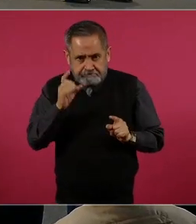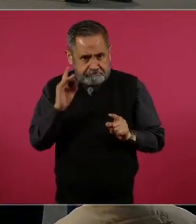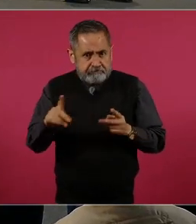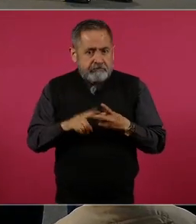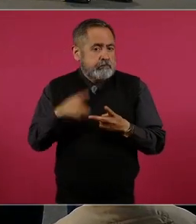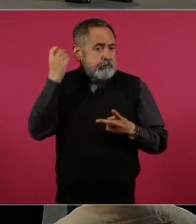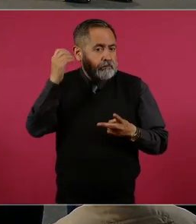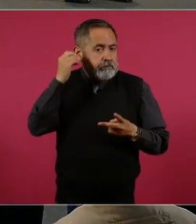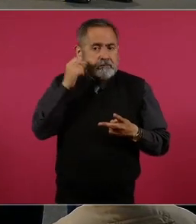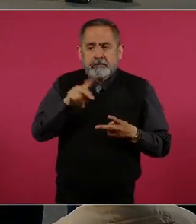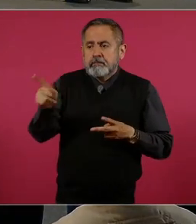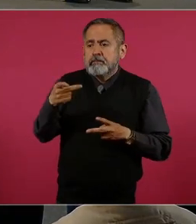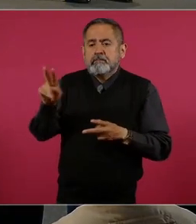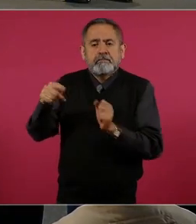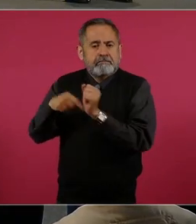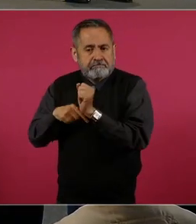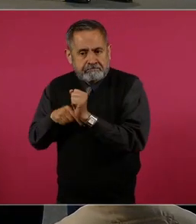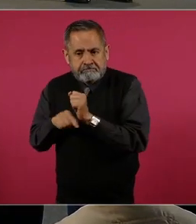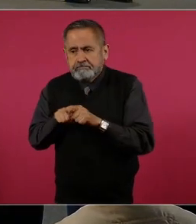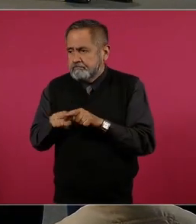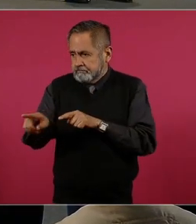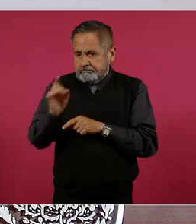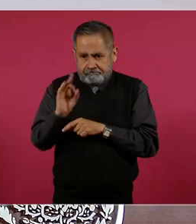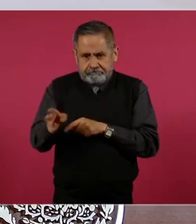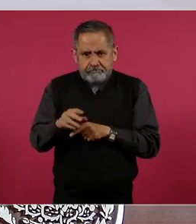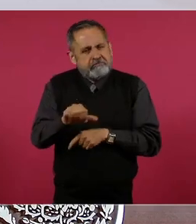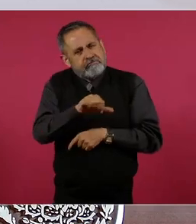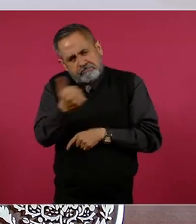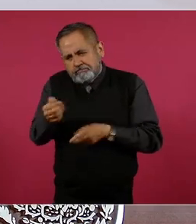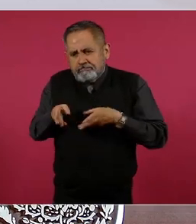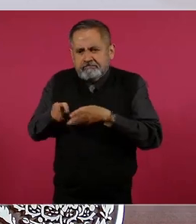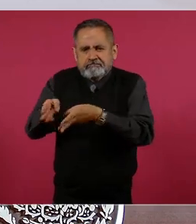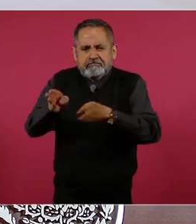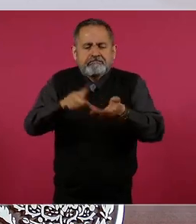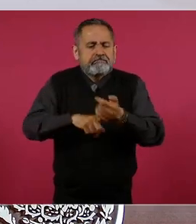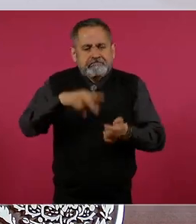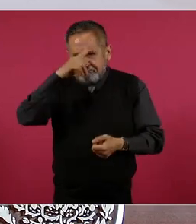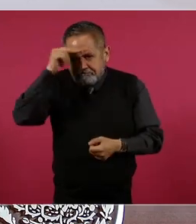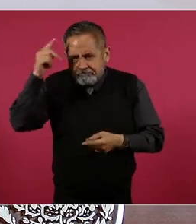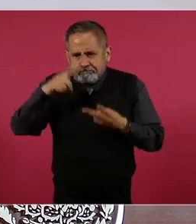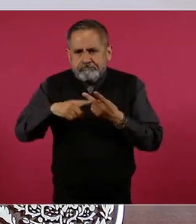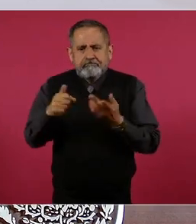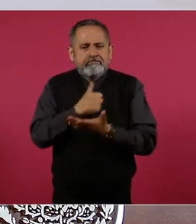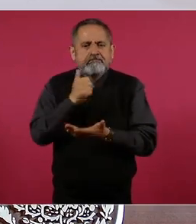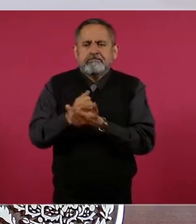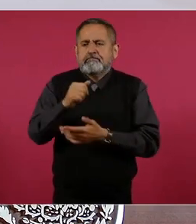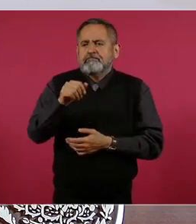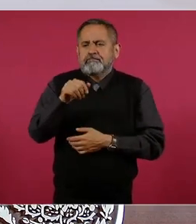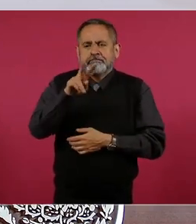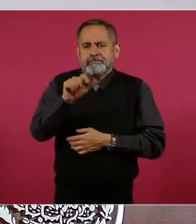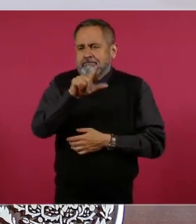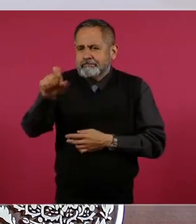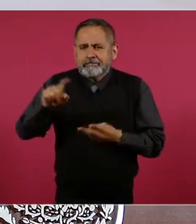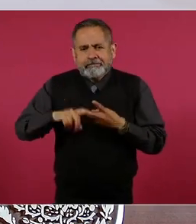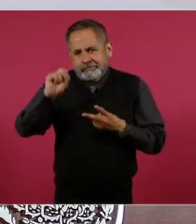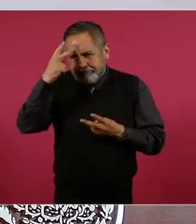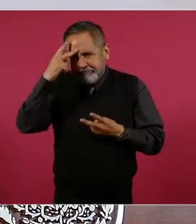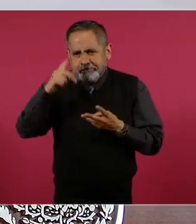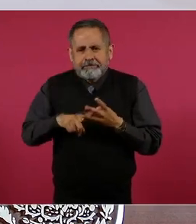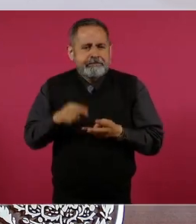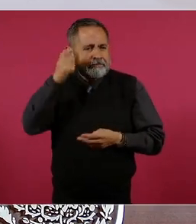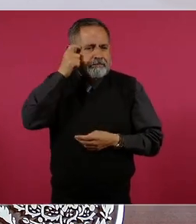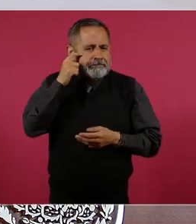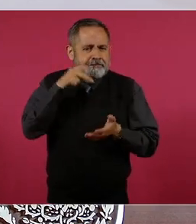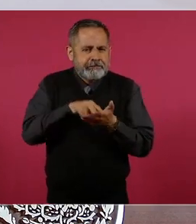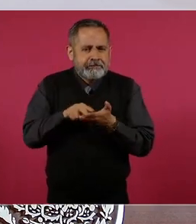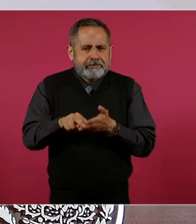la Oaxaca-Puerto Escondido, hay distintas carreteras en Nayarit, Ciudad Valles-Tamazunchal, en San Luis Potosí, Guerrero